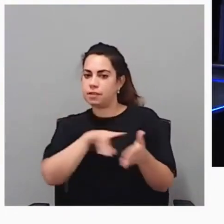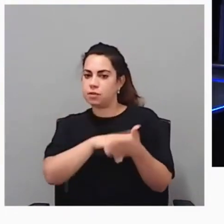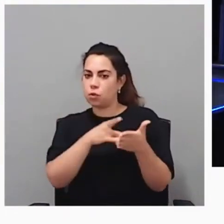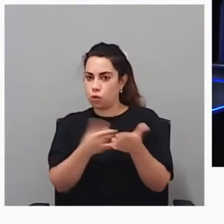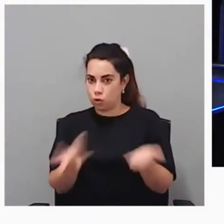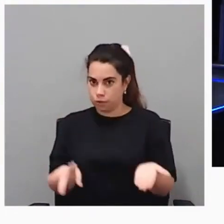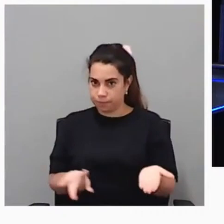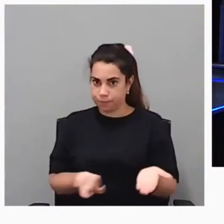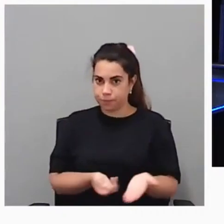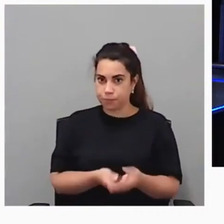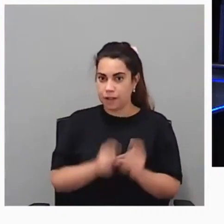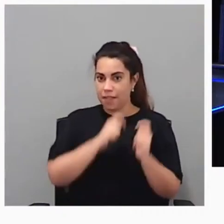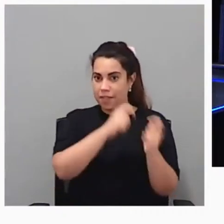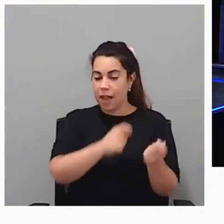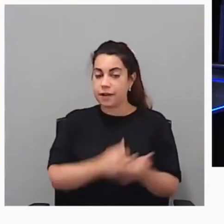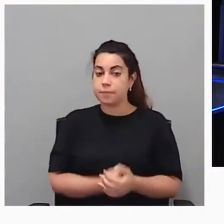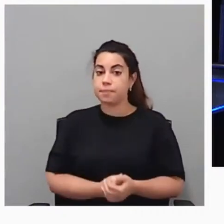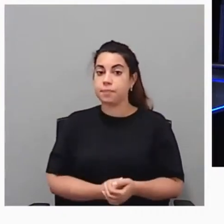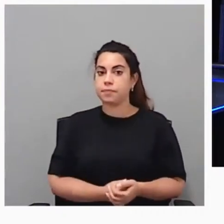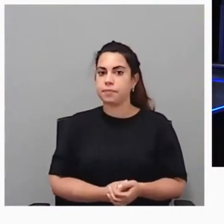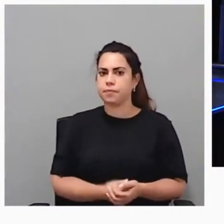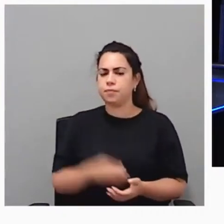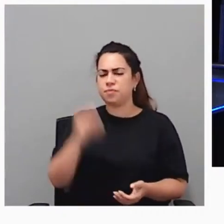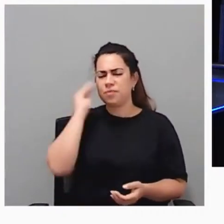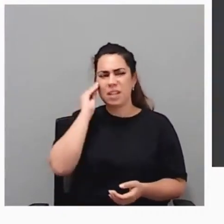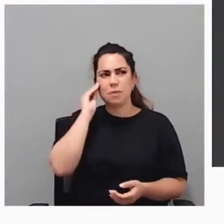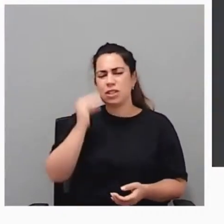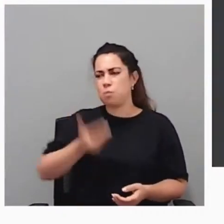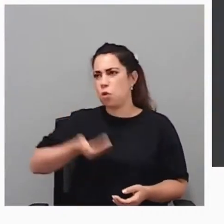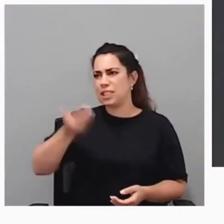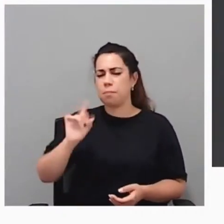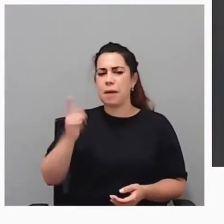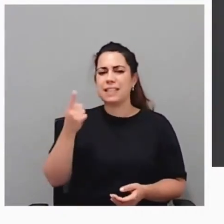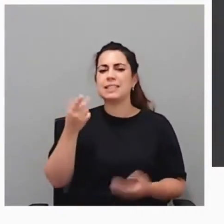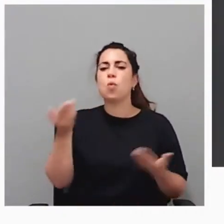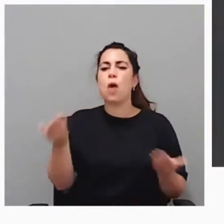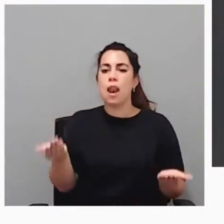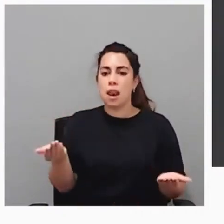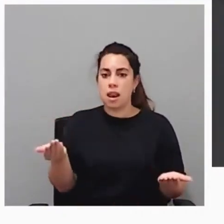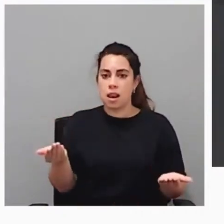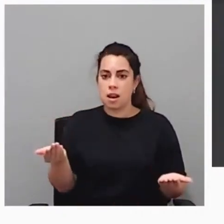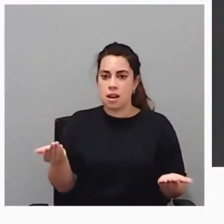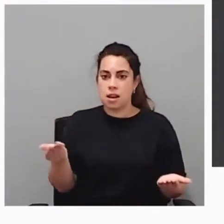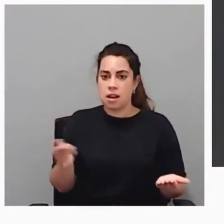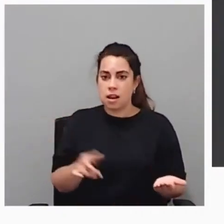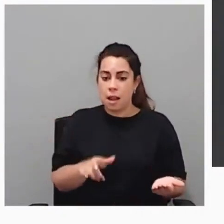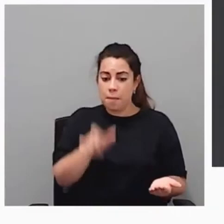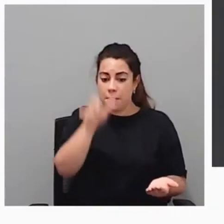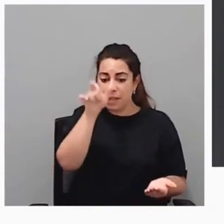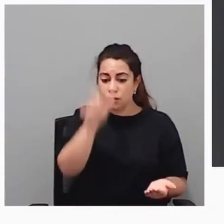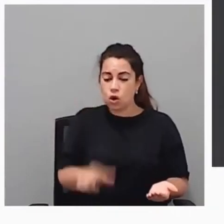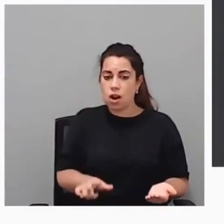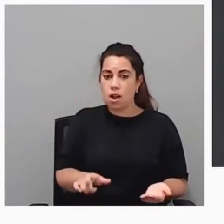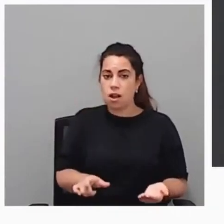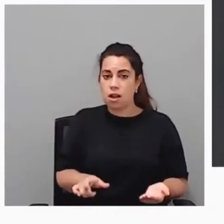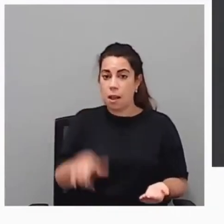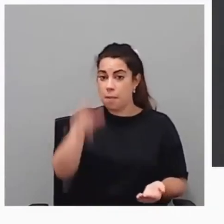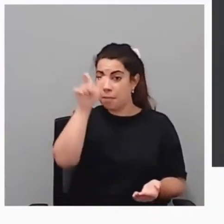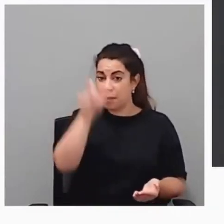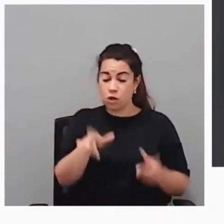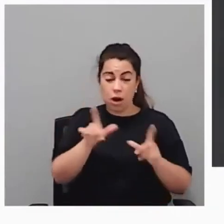diría que es no solamente es necesario sino es imprescindible que la persona esté en el centro de todas nuestras